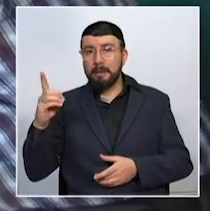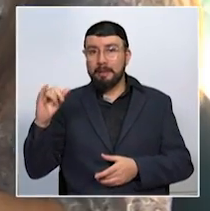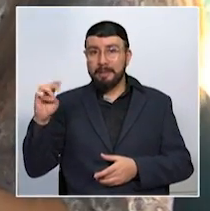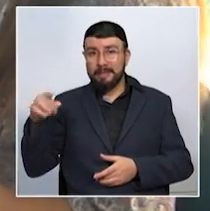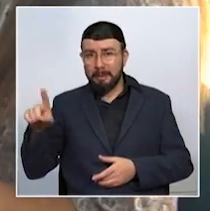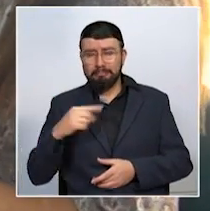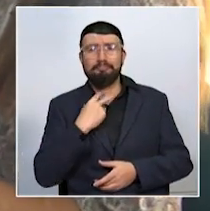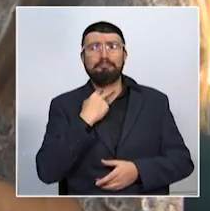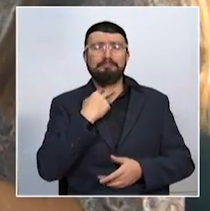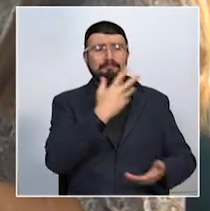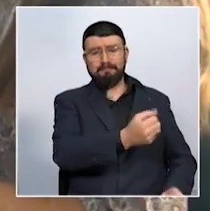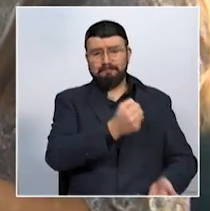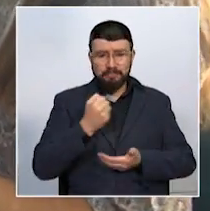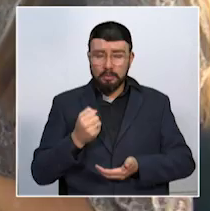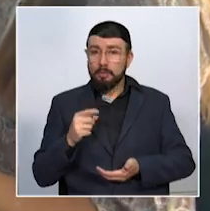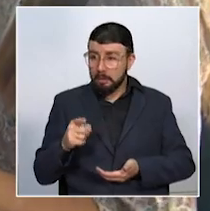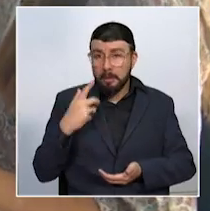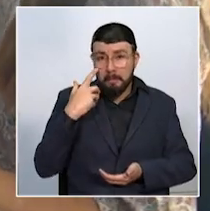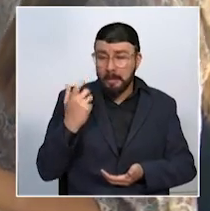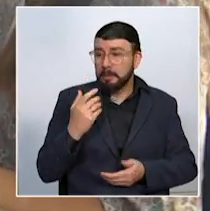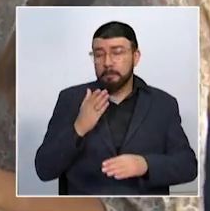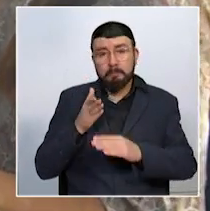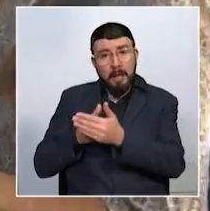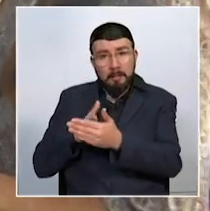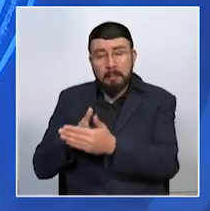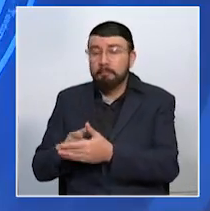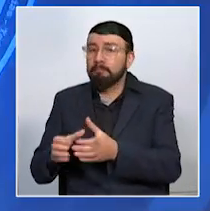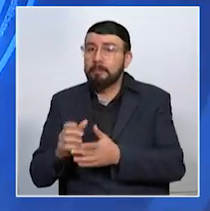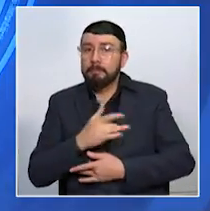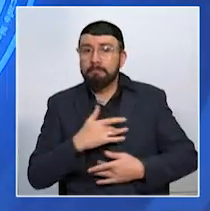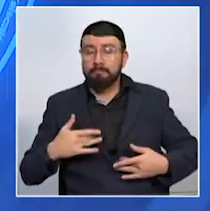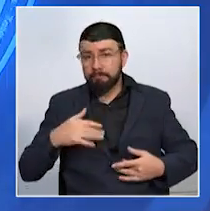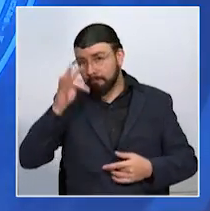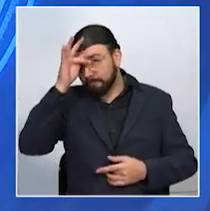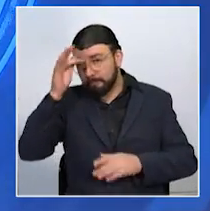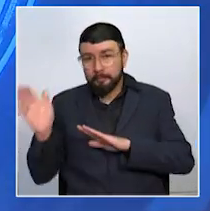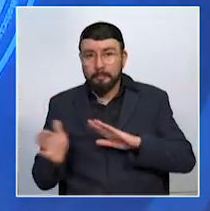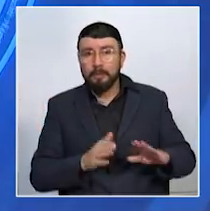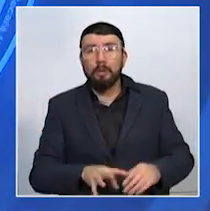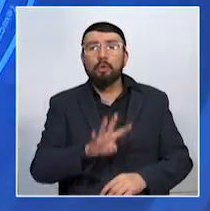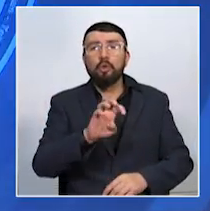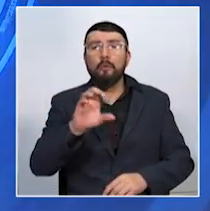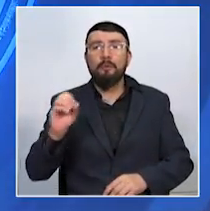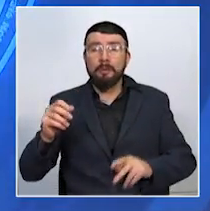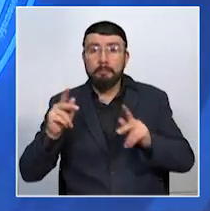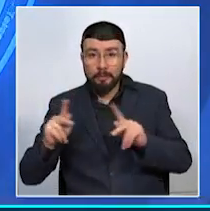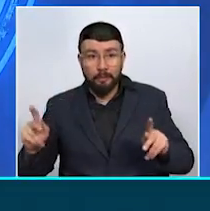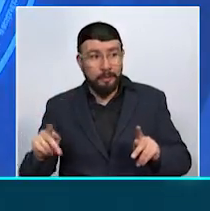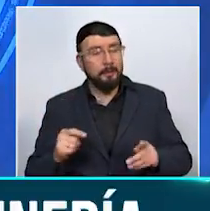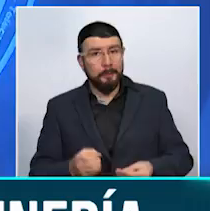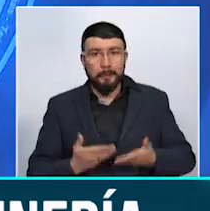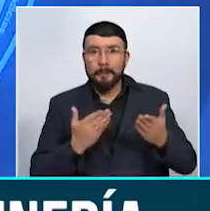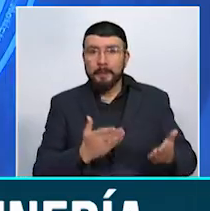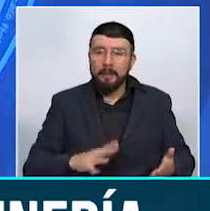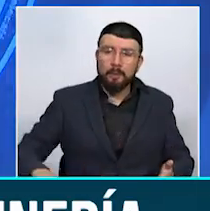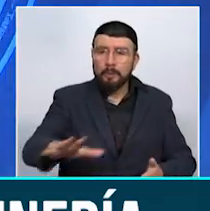hospitales y las que más están afectando la prestación del servicio. Cerca de 90 personas se beneficiaron con la declaratoria de un área